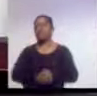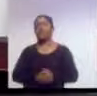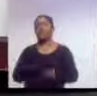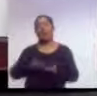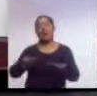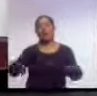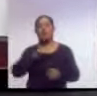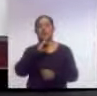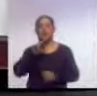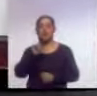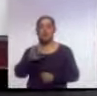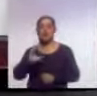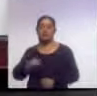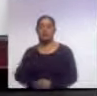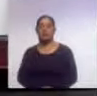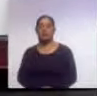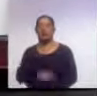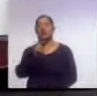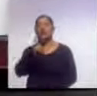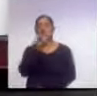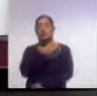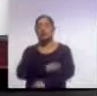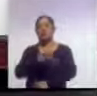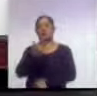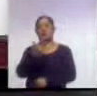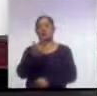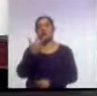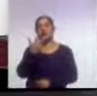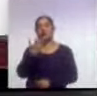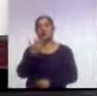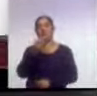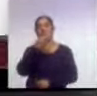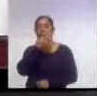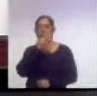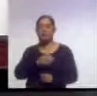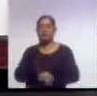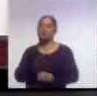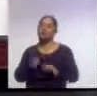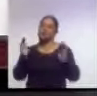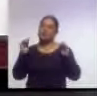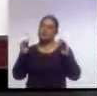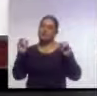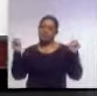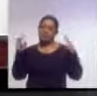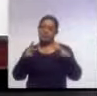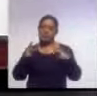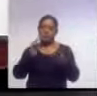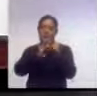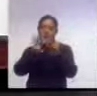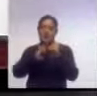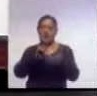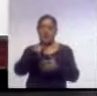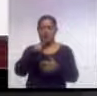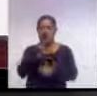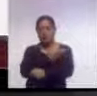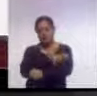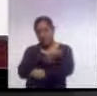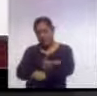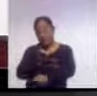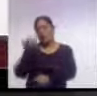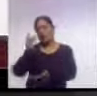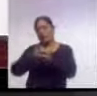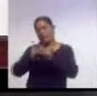Dos de la tarde con cincuenta y ocho minutos. Momento de despedirnos. Muchísimas gracias por el favor de su compañía.